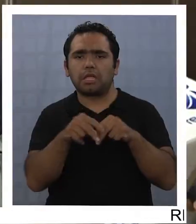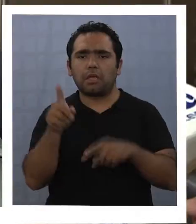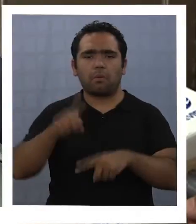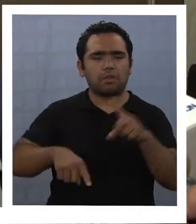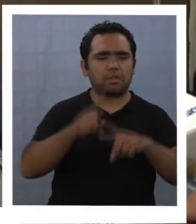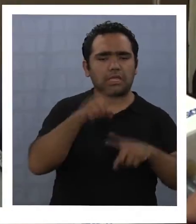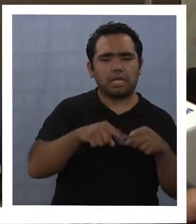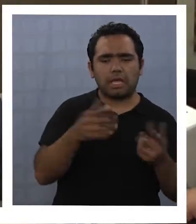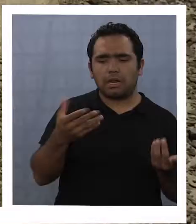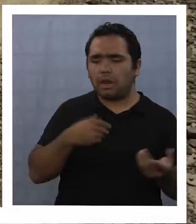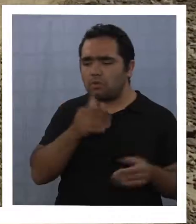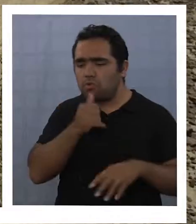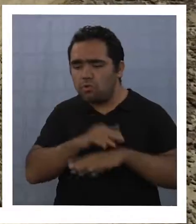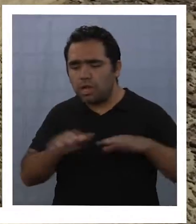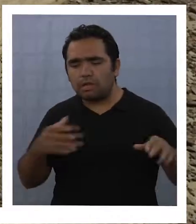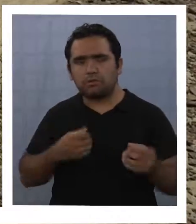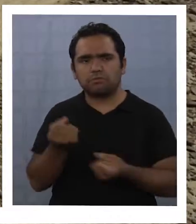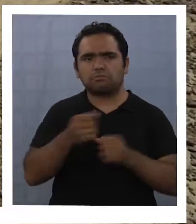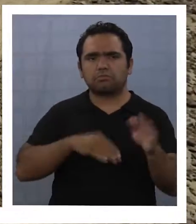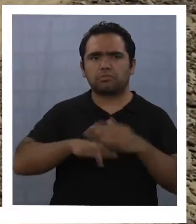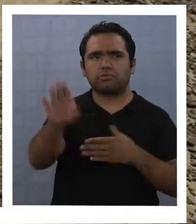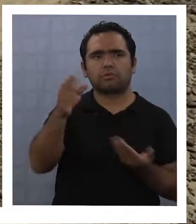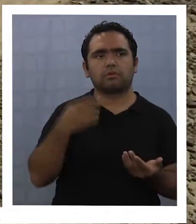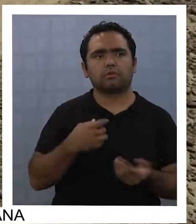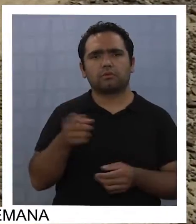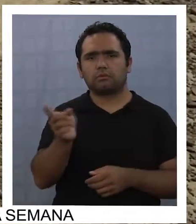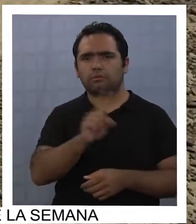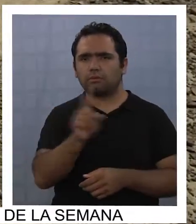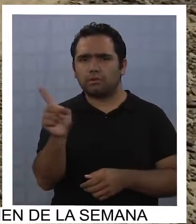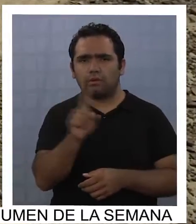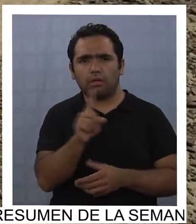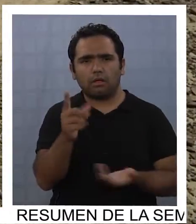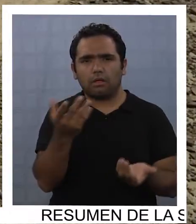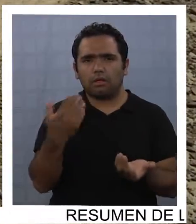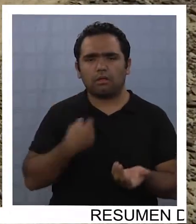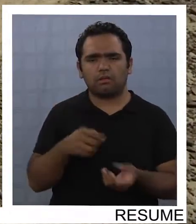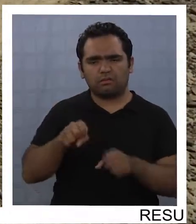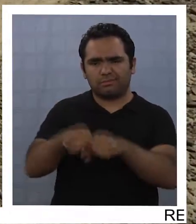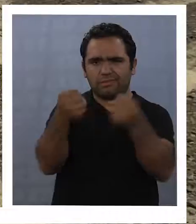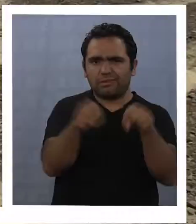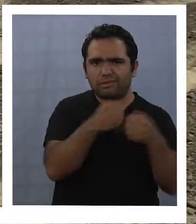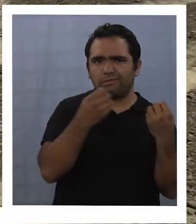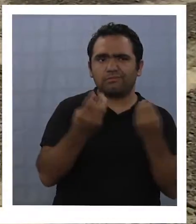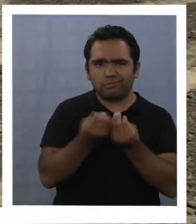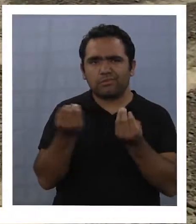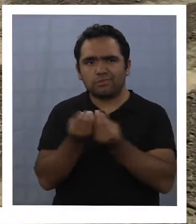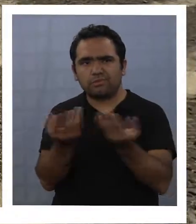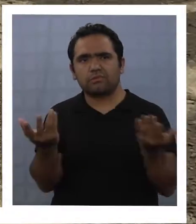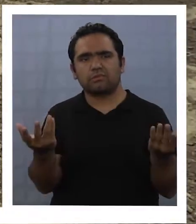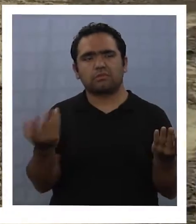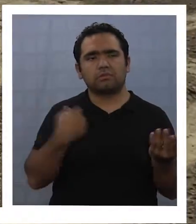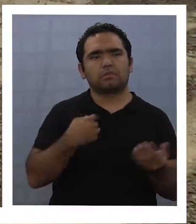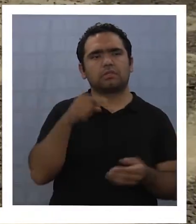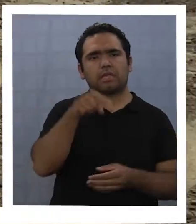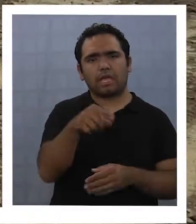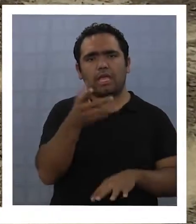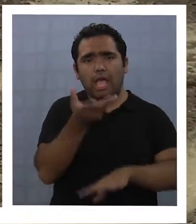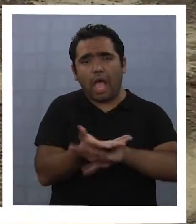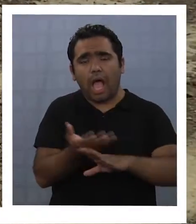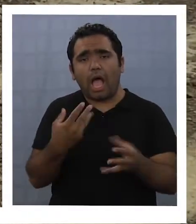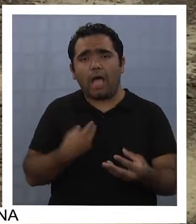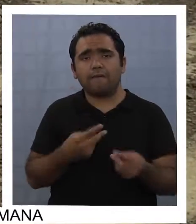Atacan las dunas, los fondos de quebrada. Y ahí hay un montón de vías